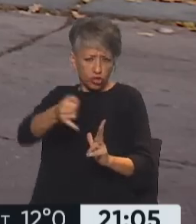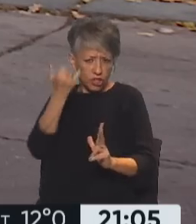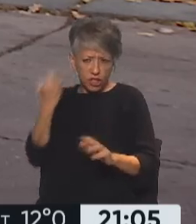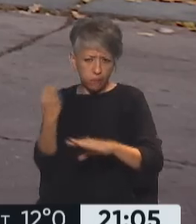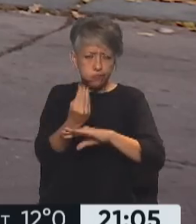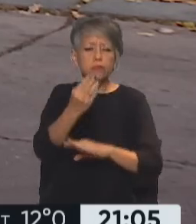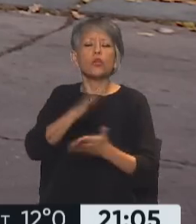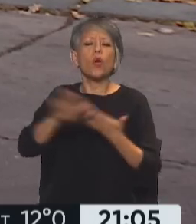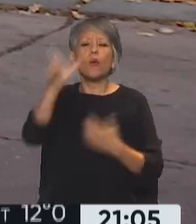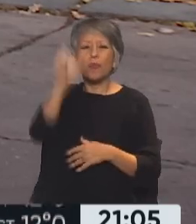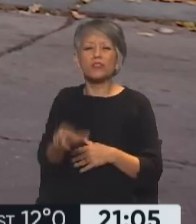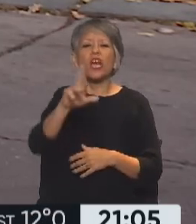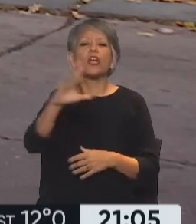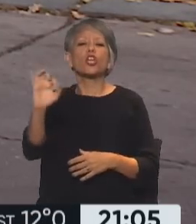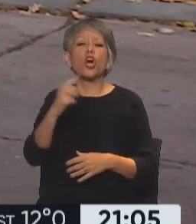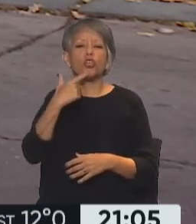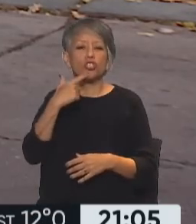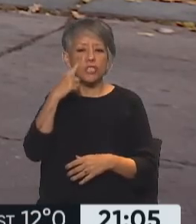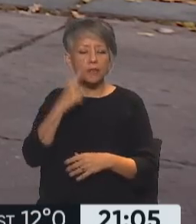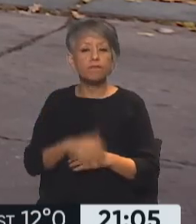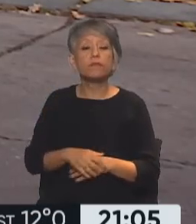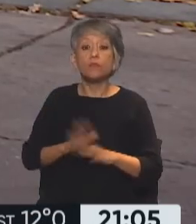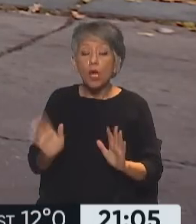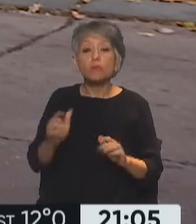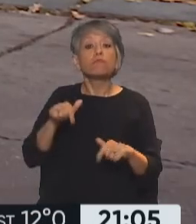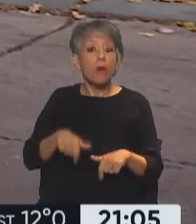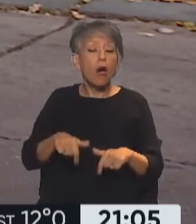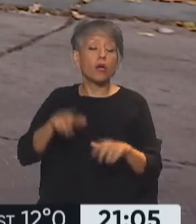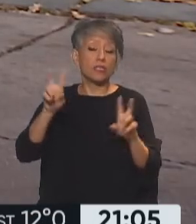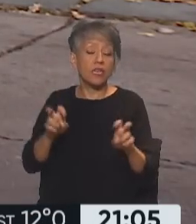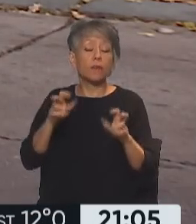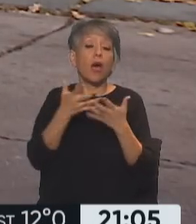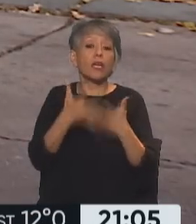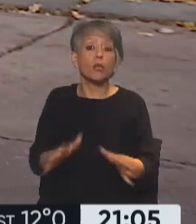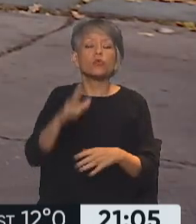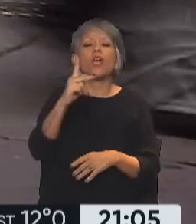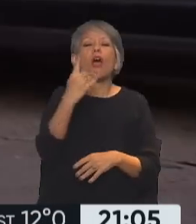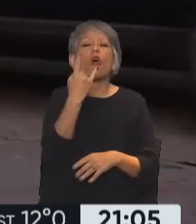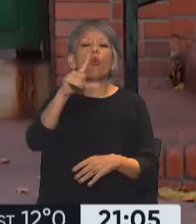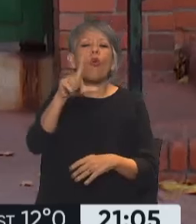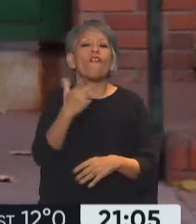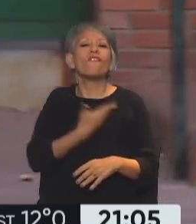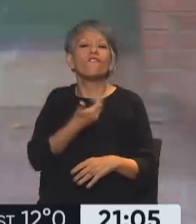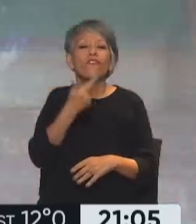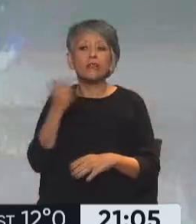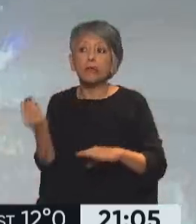Reuniones en la Quinta de Olivos, la renuncia de Matías Culfas, y por ahora no se sabe quién va a ser su reemplazo.